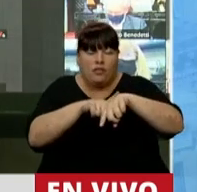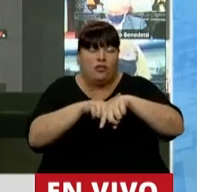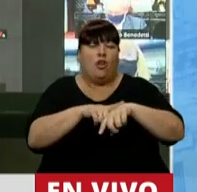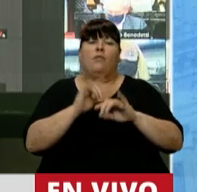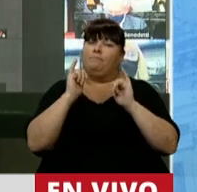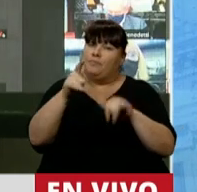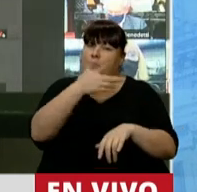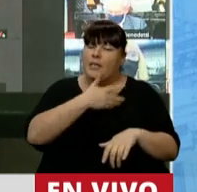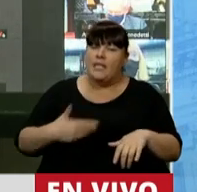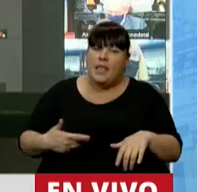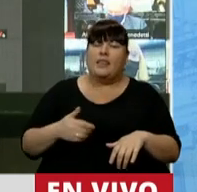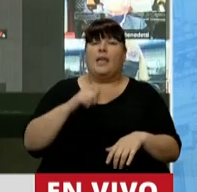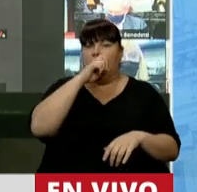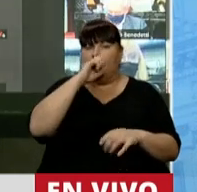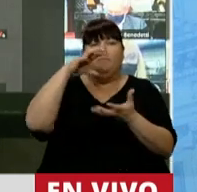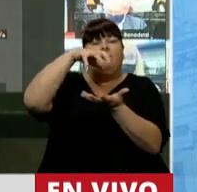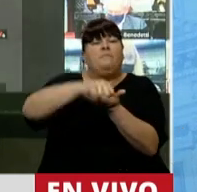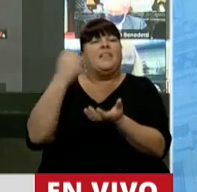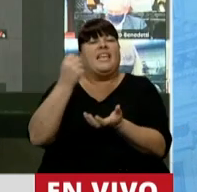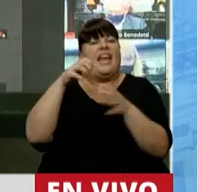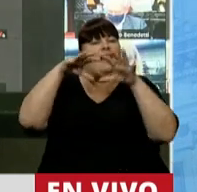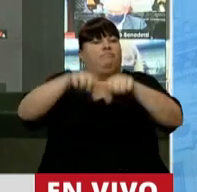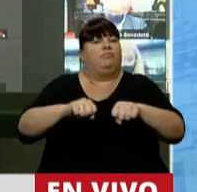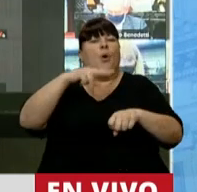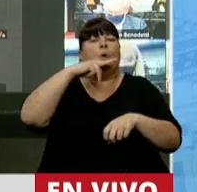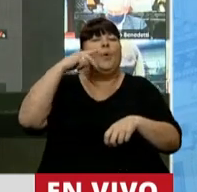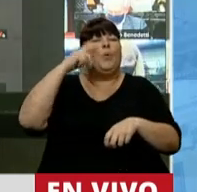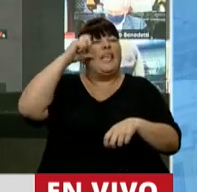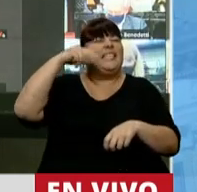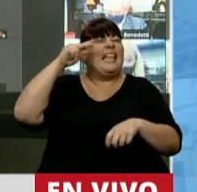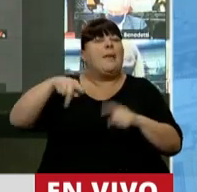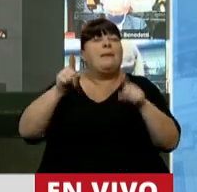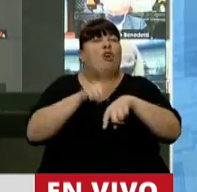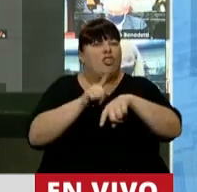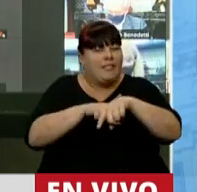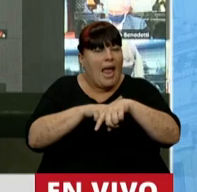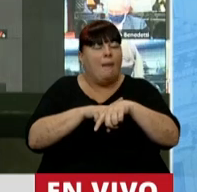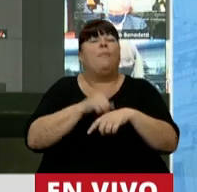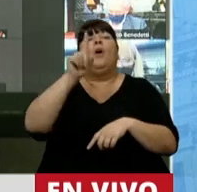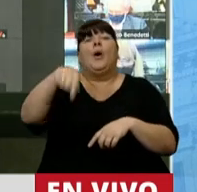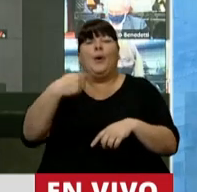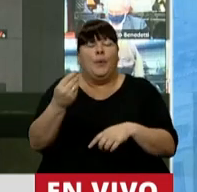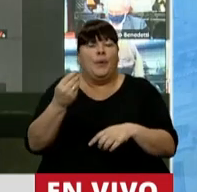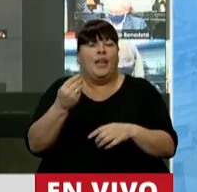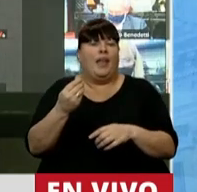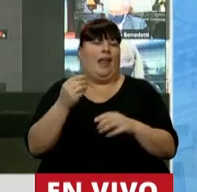señor presidente, se intervino y se trató de expropiar Vicentín. Paralelamente, se producen